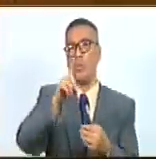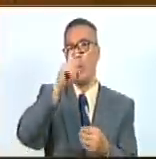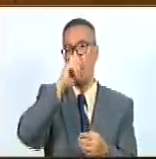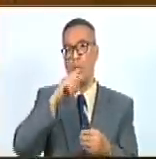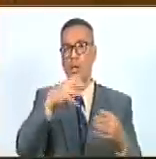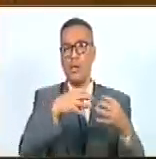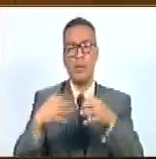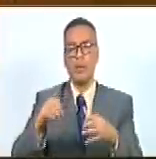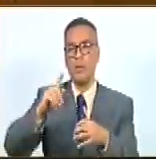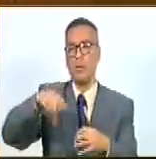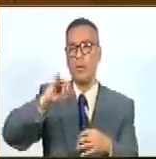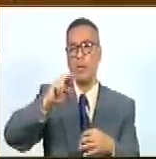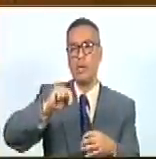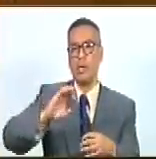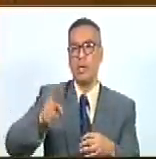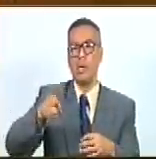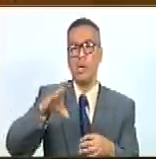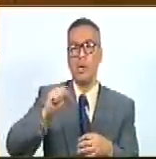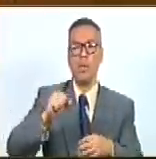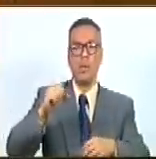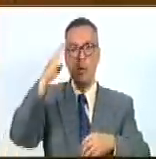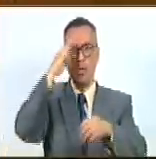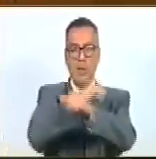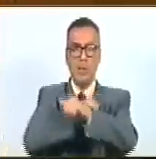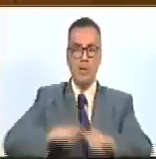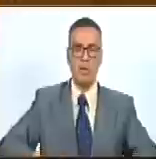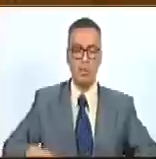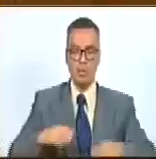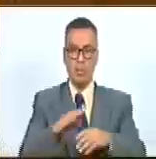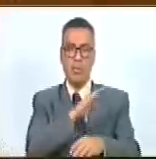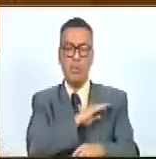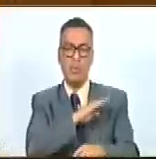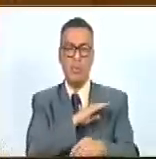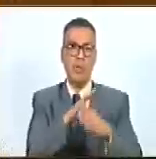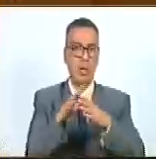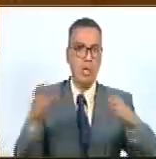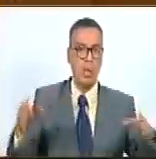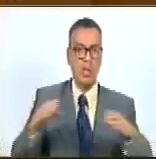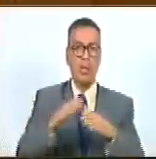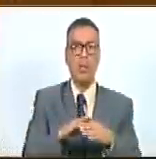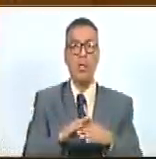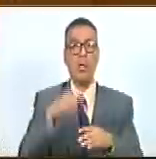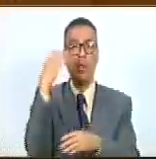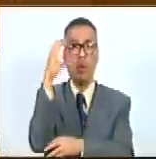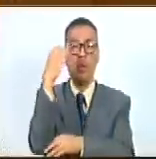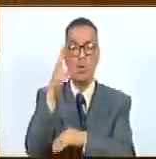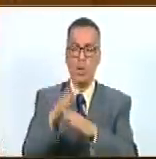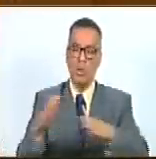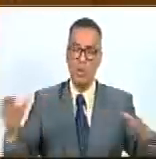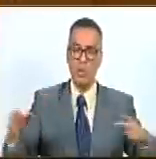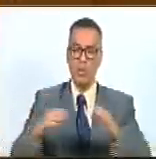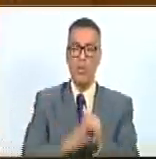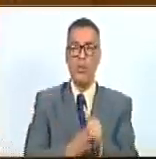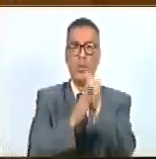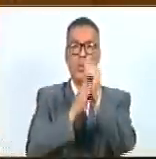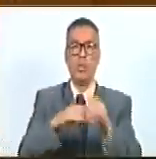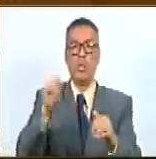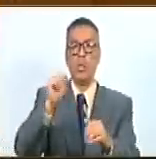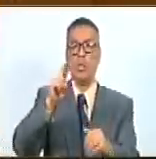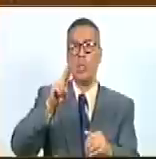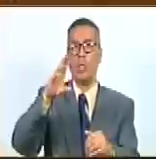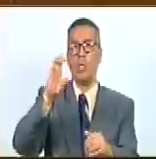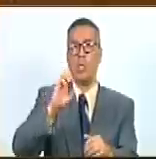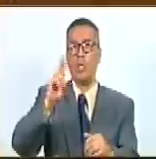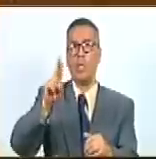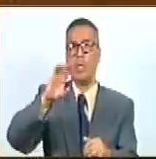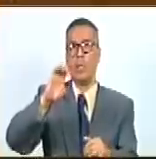de la batalla de Pichincha donde el ejército patriota de la gran Colombia al mando del gran mariscal de Ayacucho Antonio José